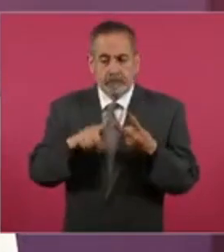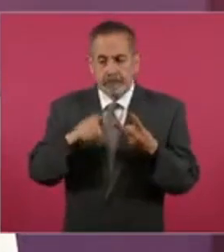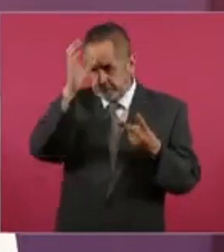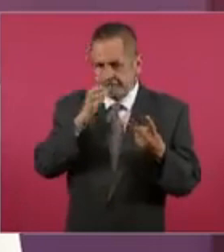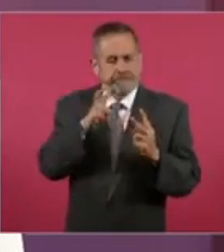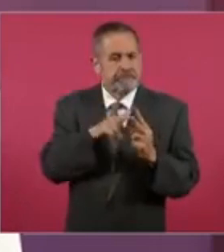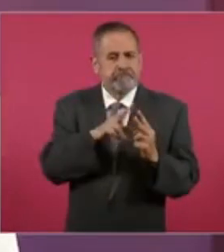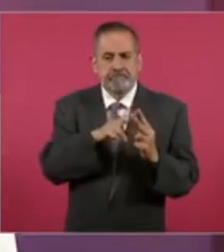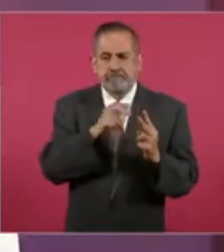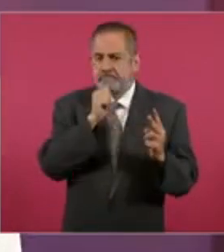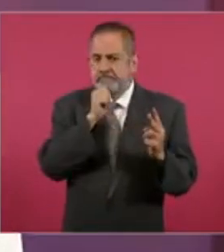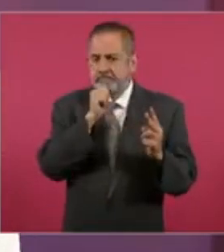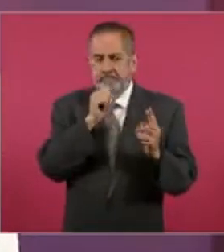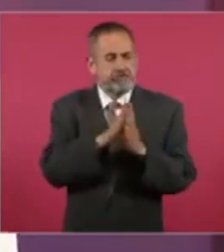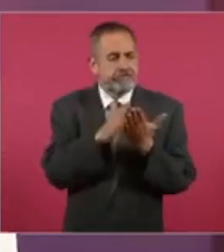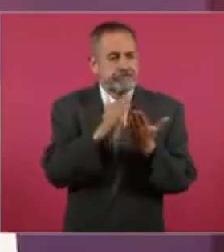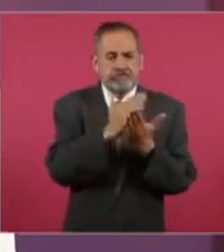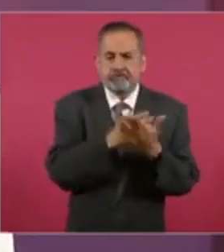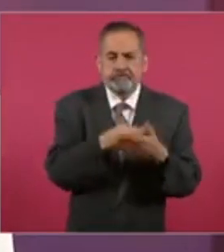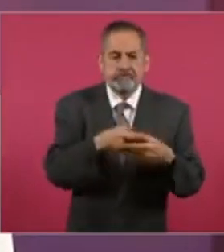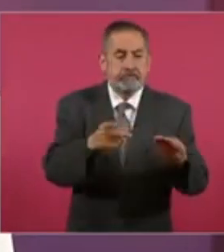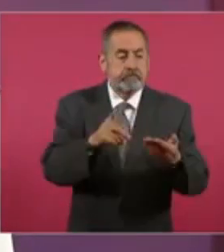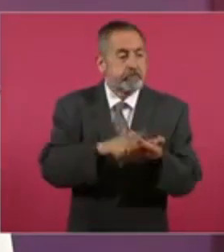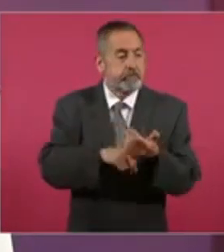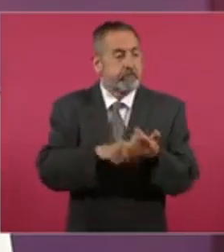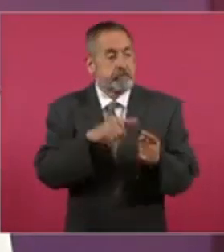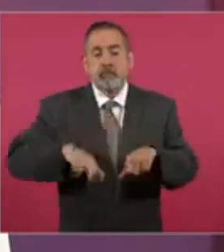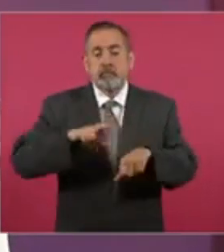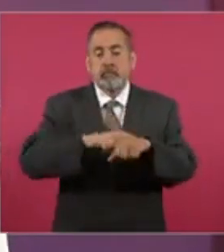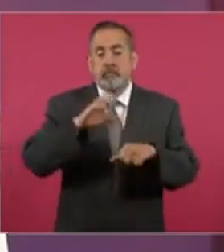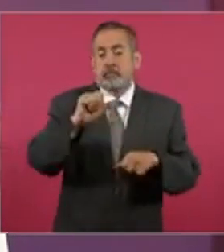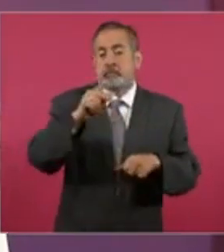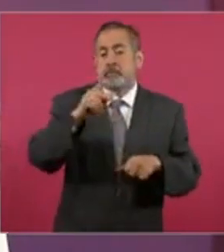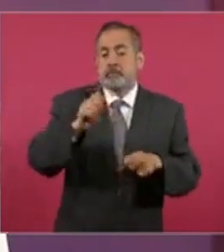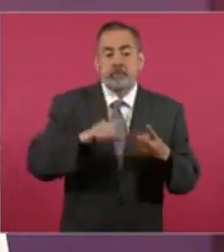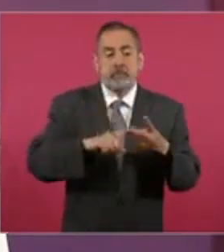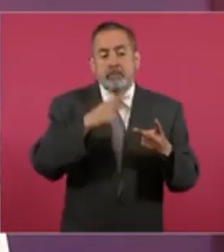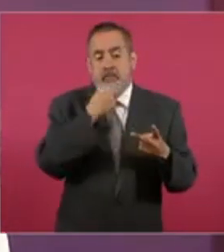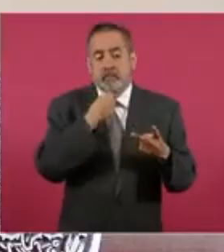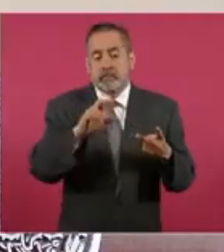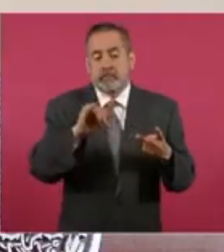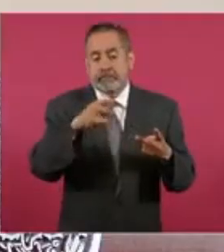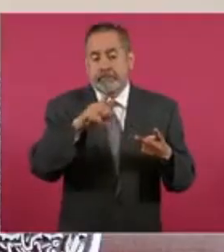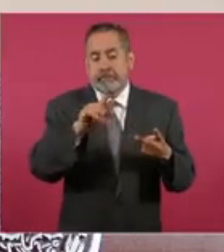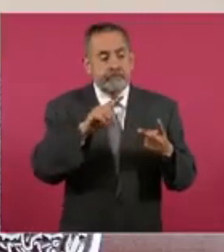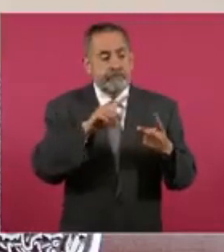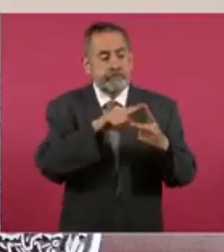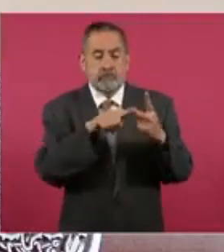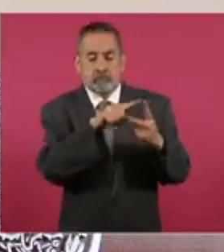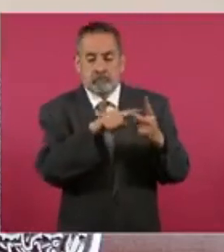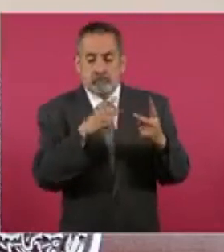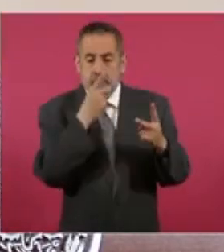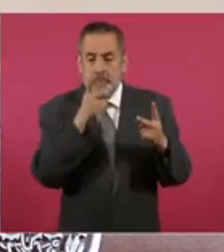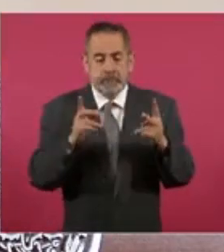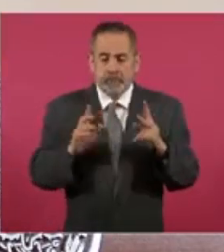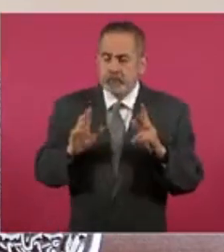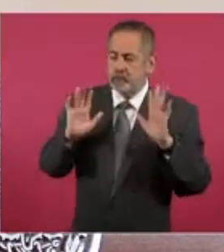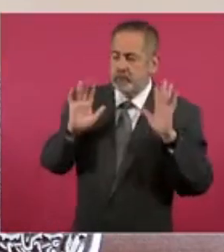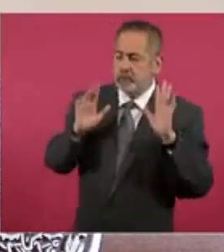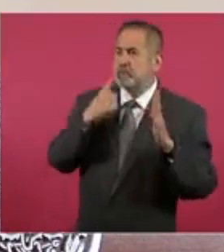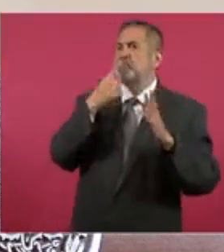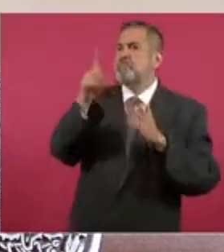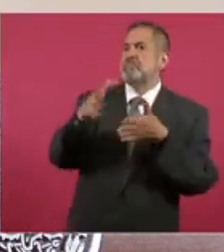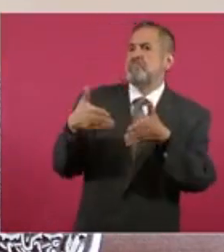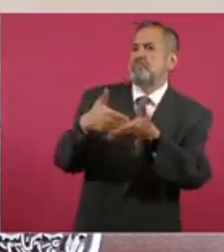tanto la gobernadora Campos como el gobernador Riquelme han establecido una controversia constitucional